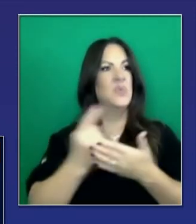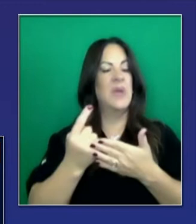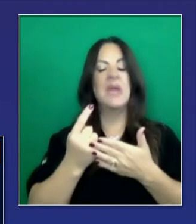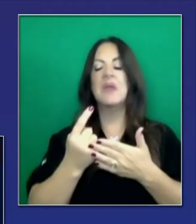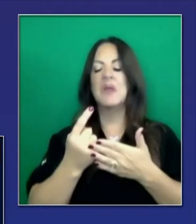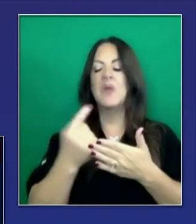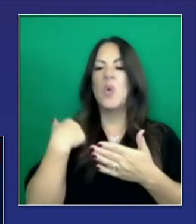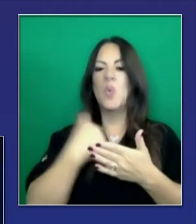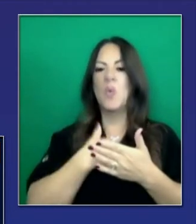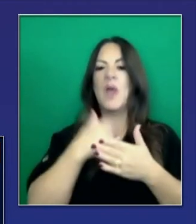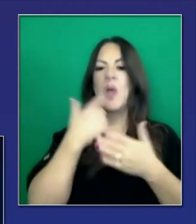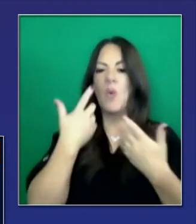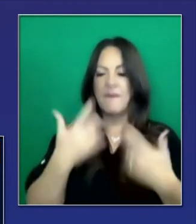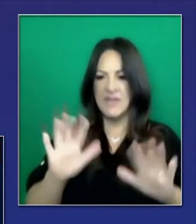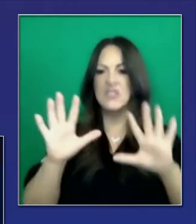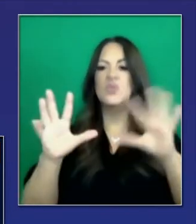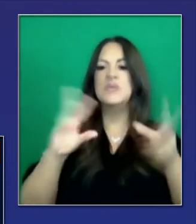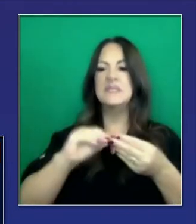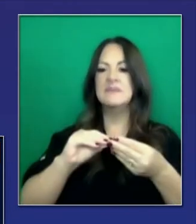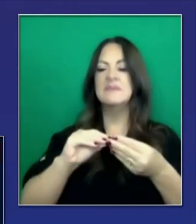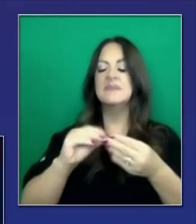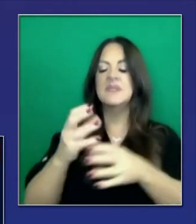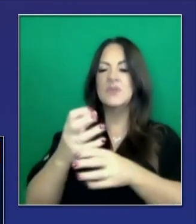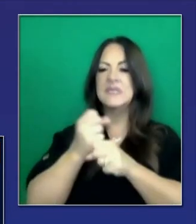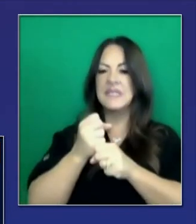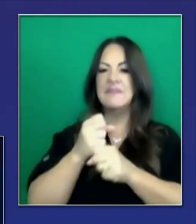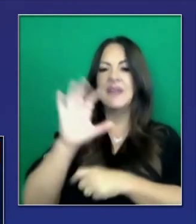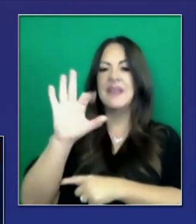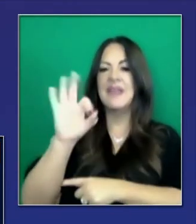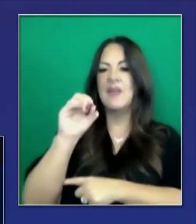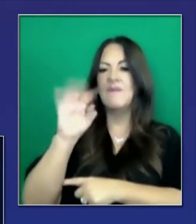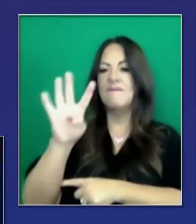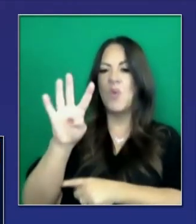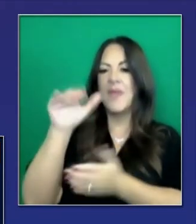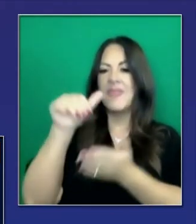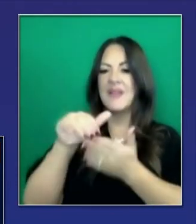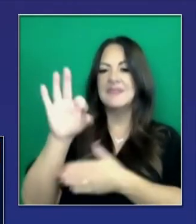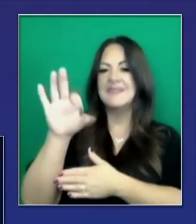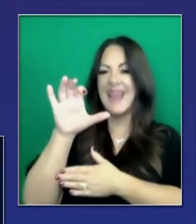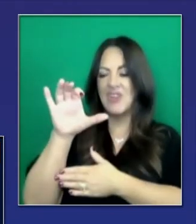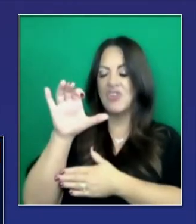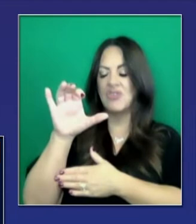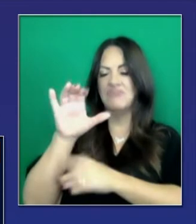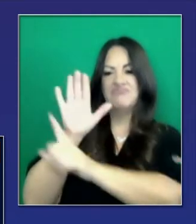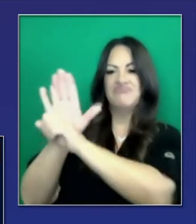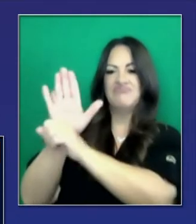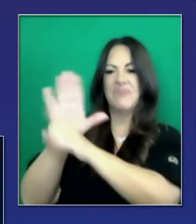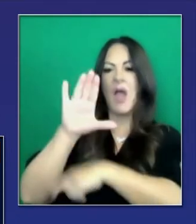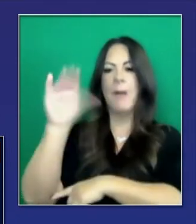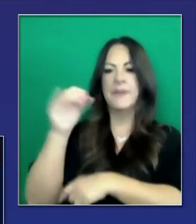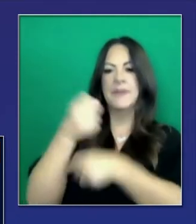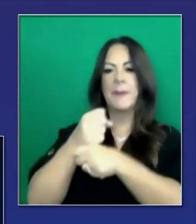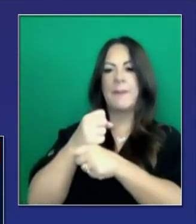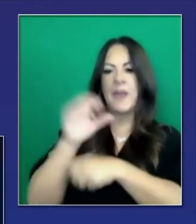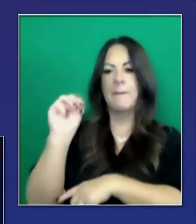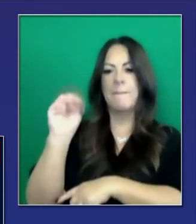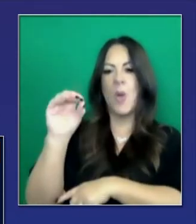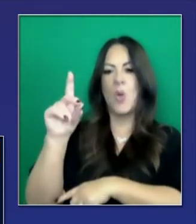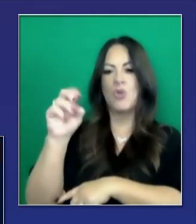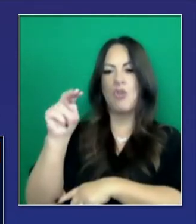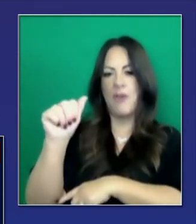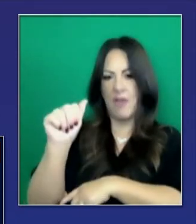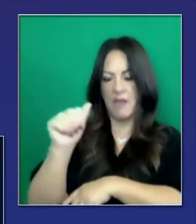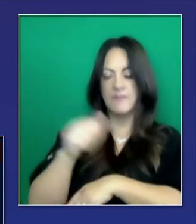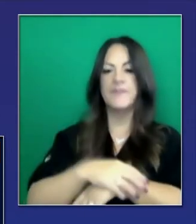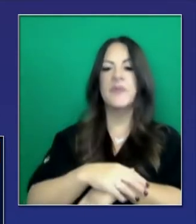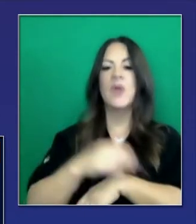habremos recibido todas las 904,900 dosis de Moderna. Hemos recibido la